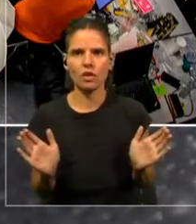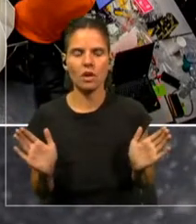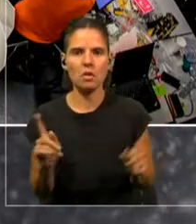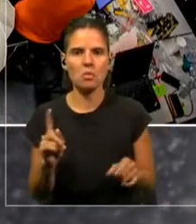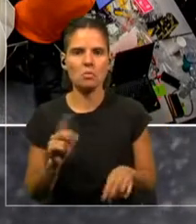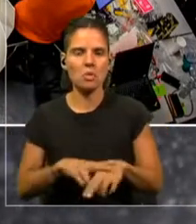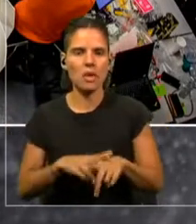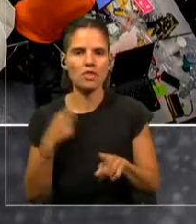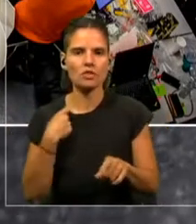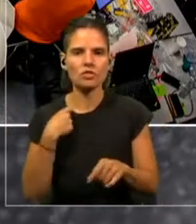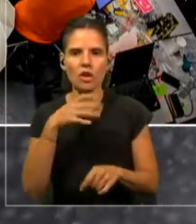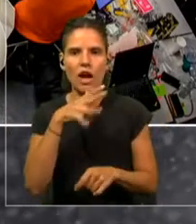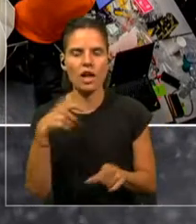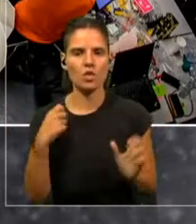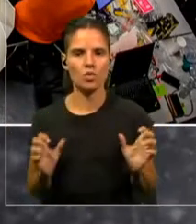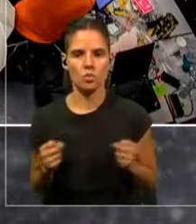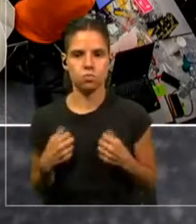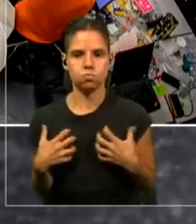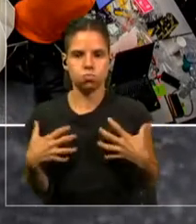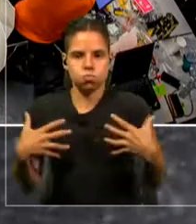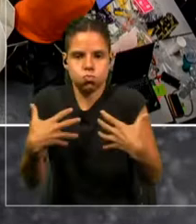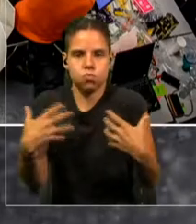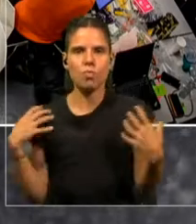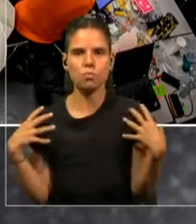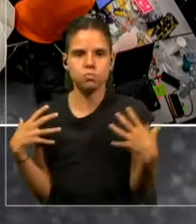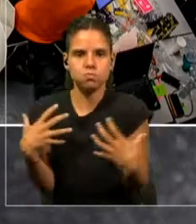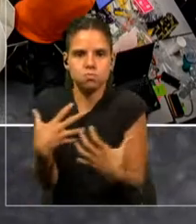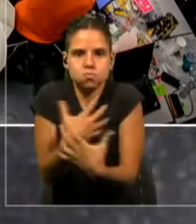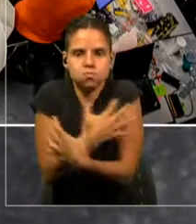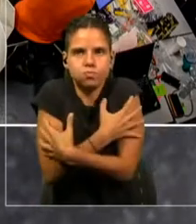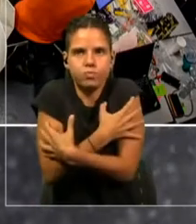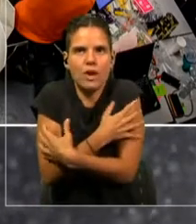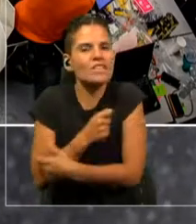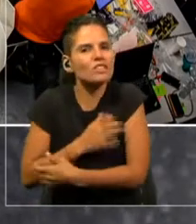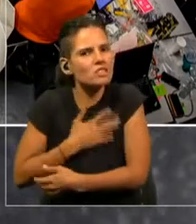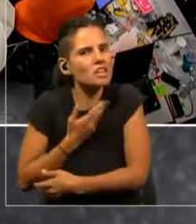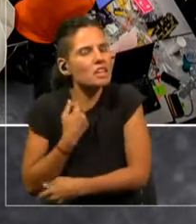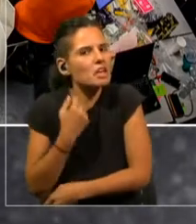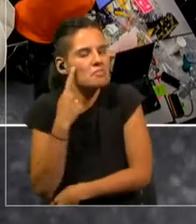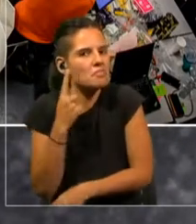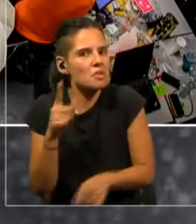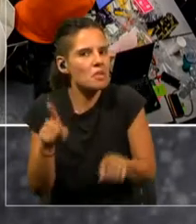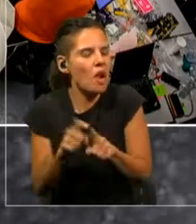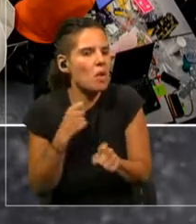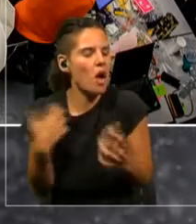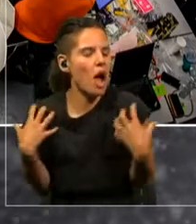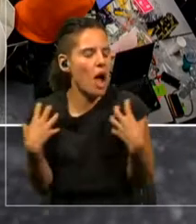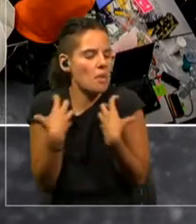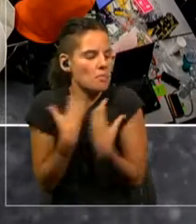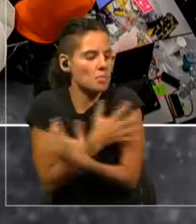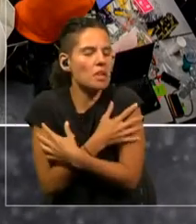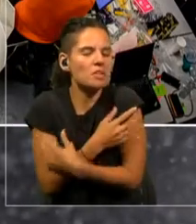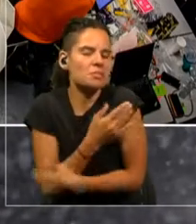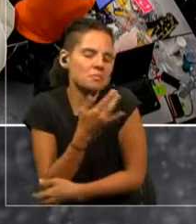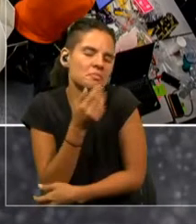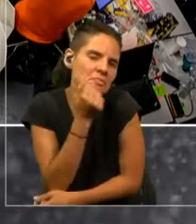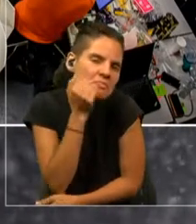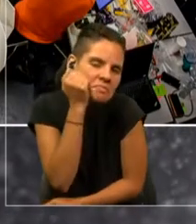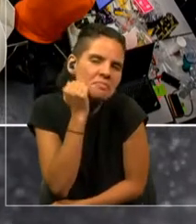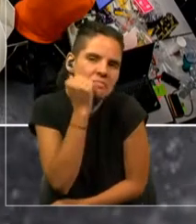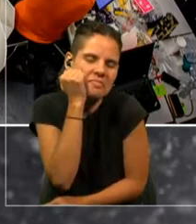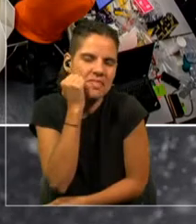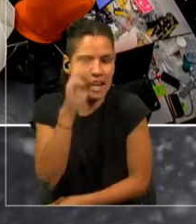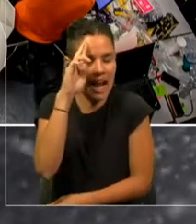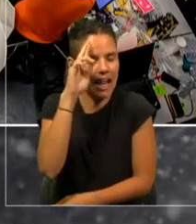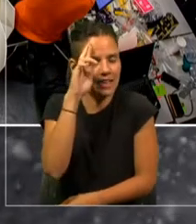tubos se llenan de aire y me apretaron y yo sentí como que me estaban apretando. Fue muy dulce, raro